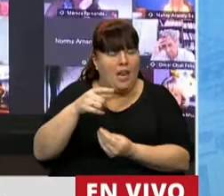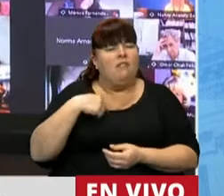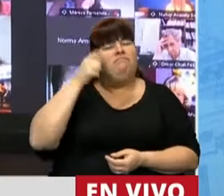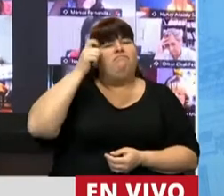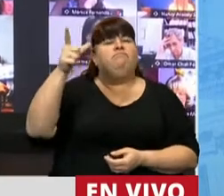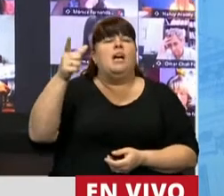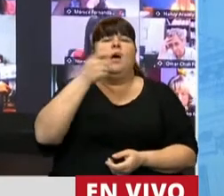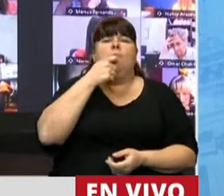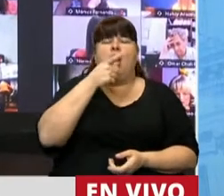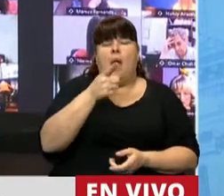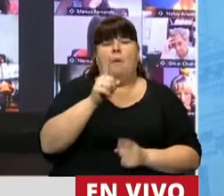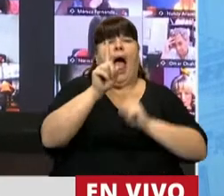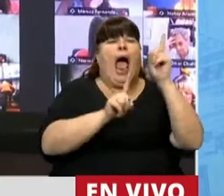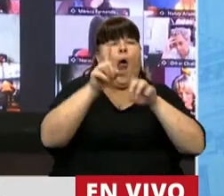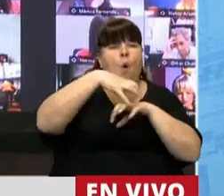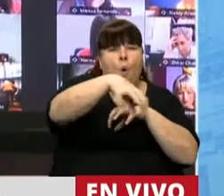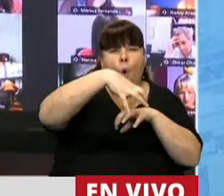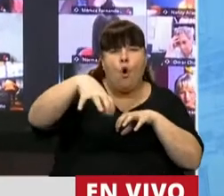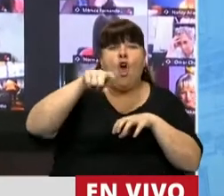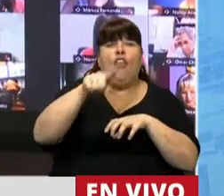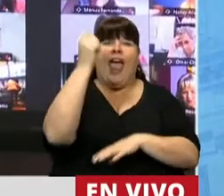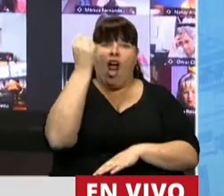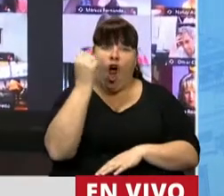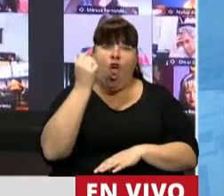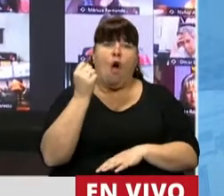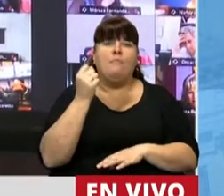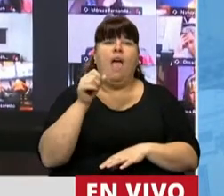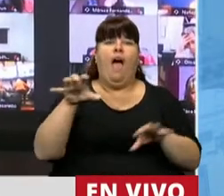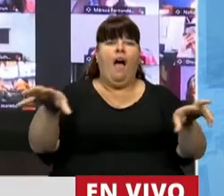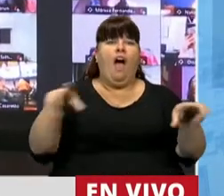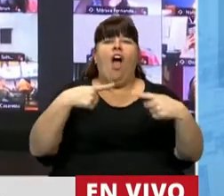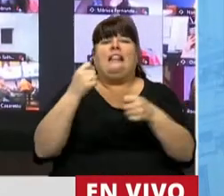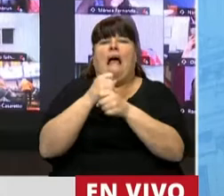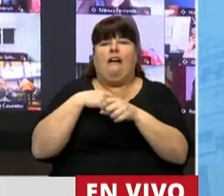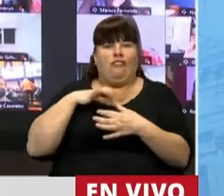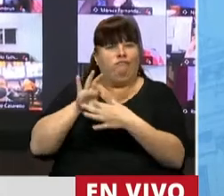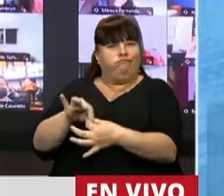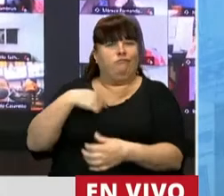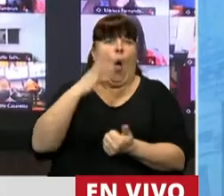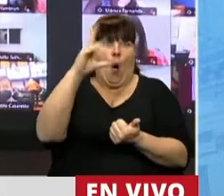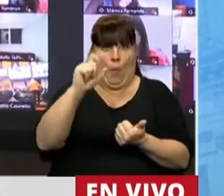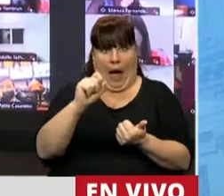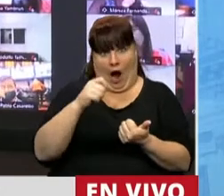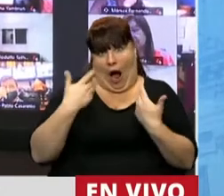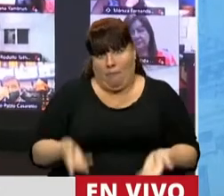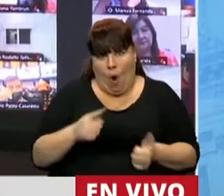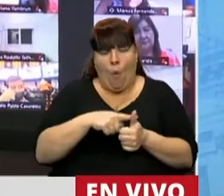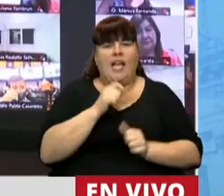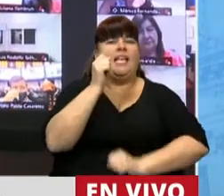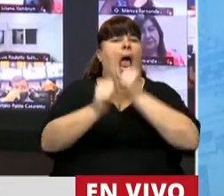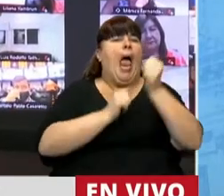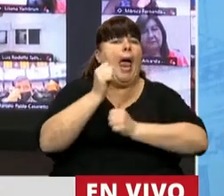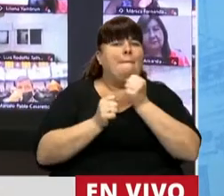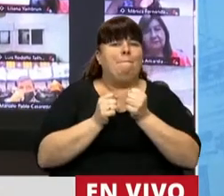me ocurre que hay algunos sectores de la economía que se apoderan de determinadas actividades, como son los bancos, las empresas